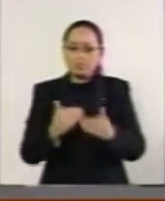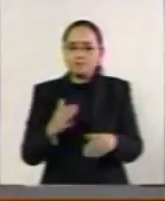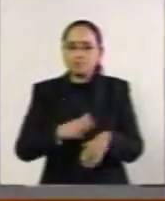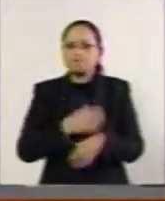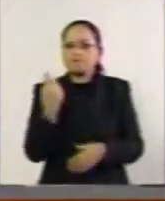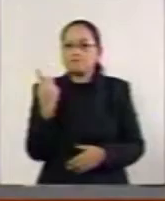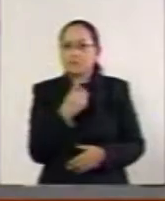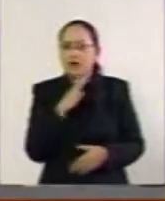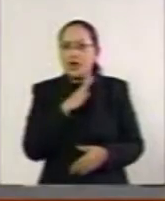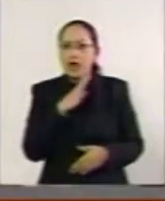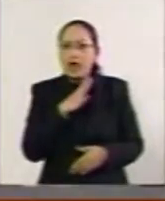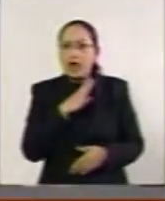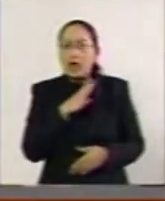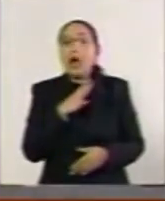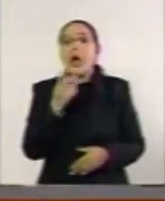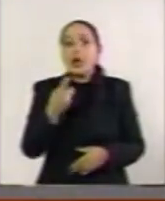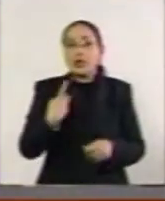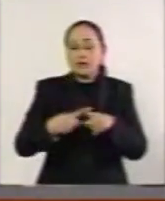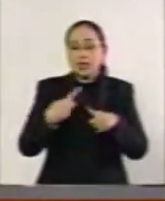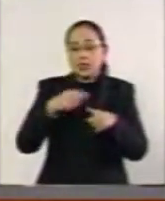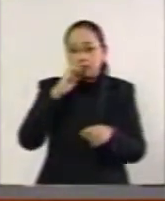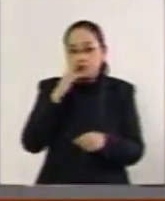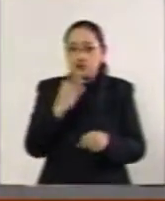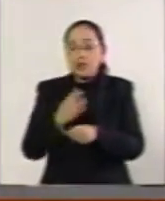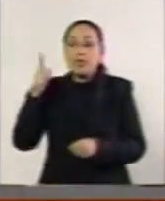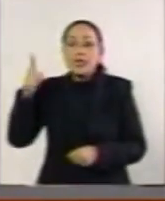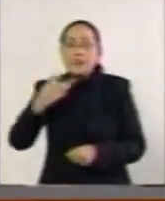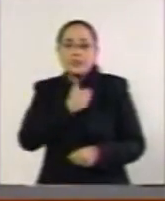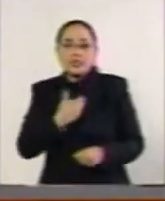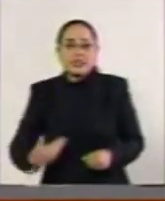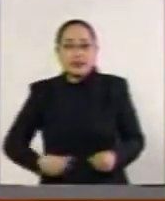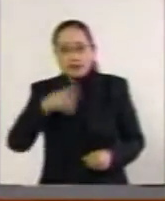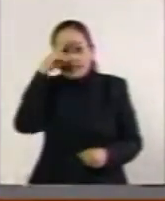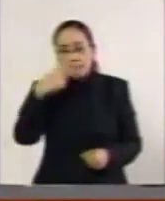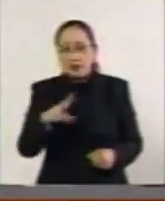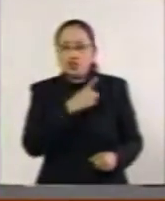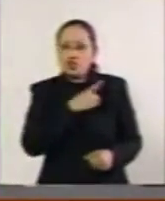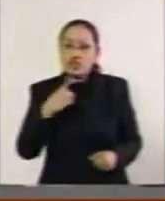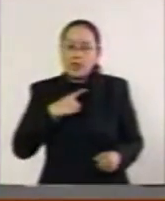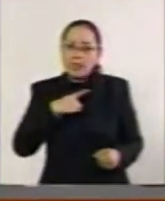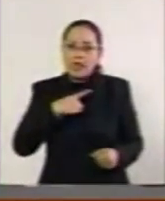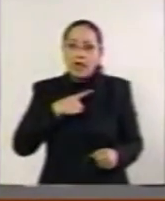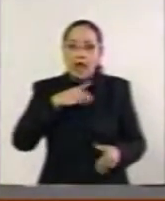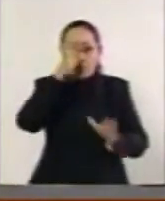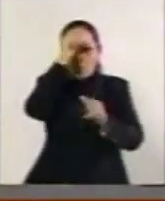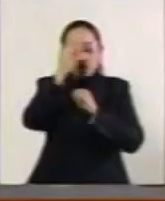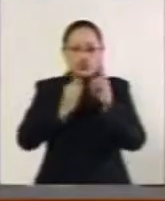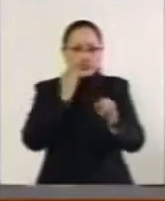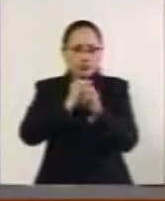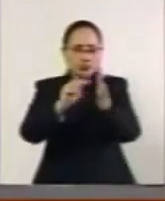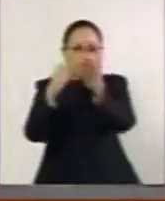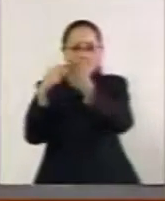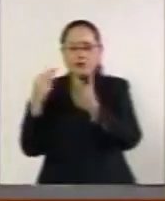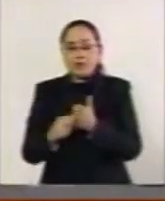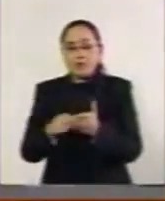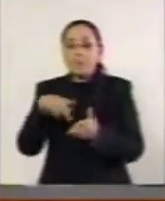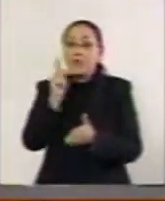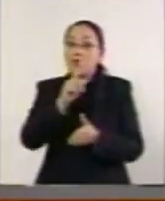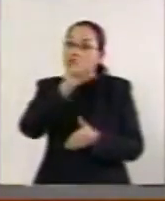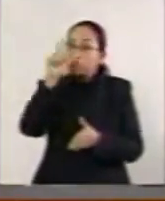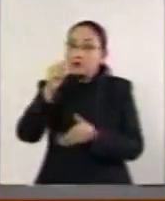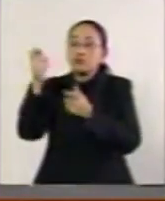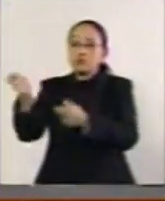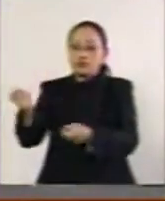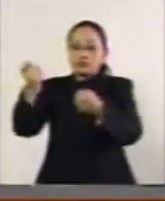es atribución facultad del Presidente de la República celebrar tratados, pero después de la celebración efectivamente